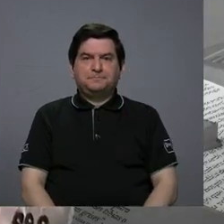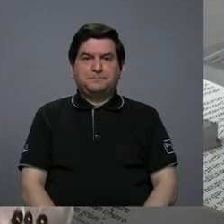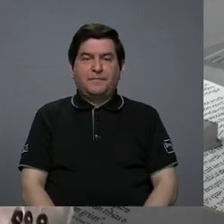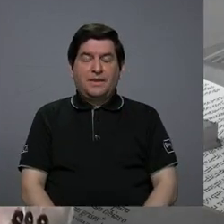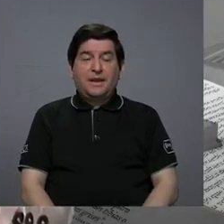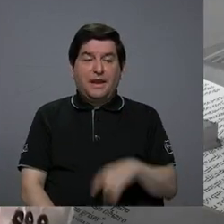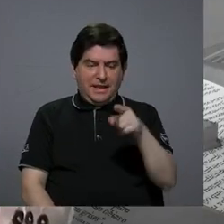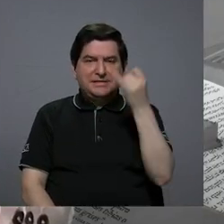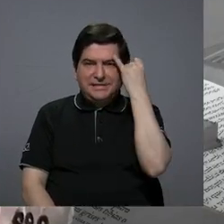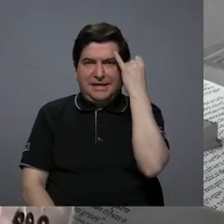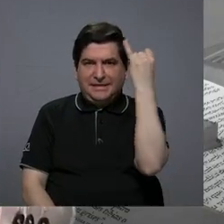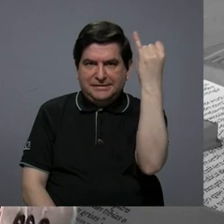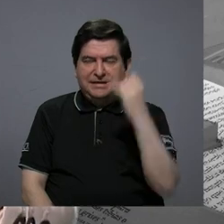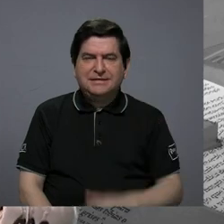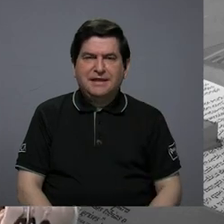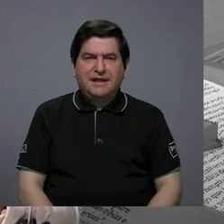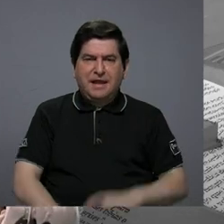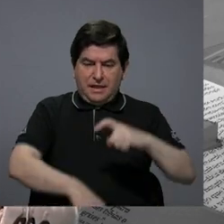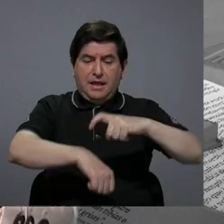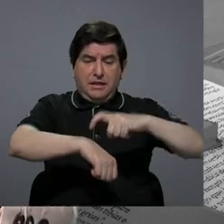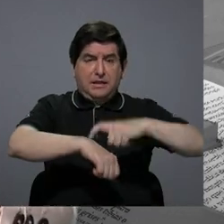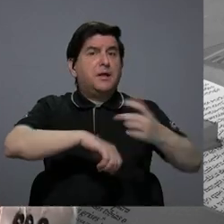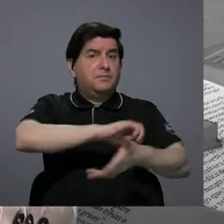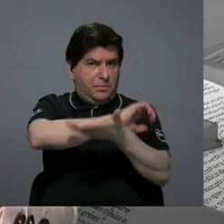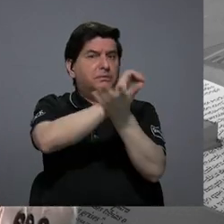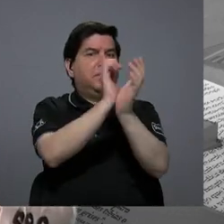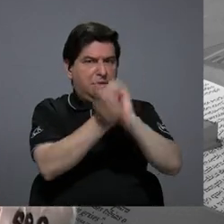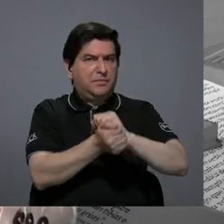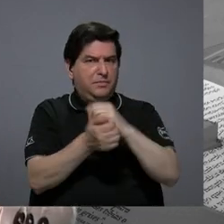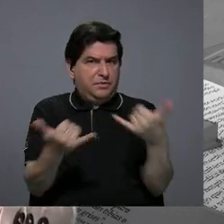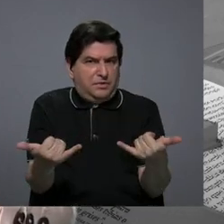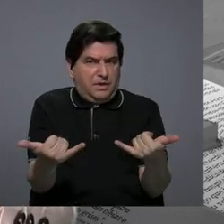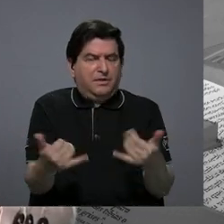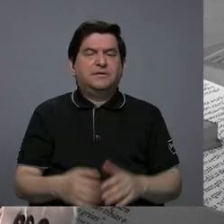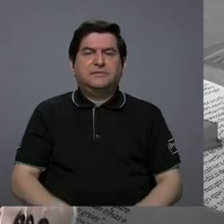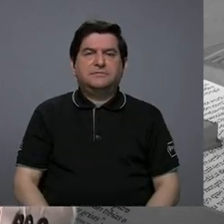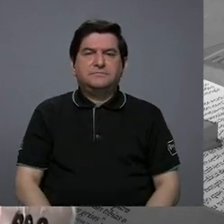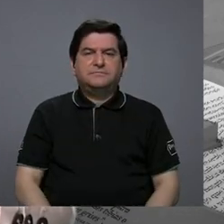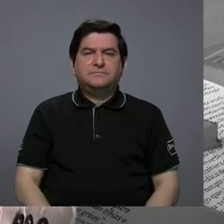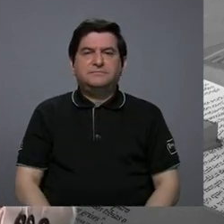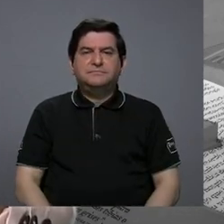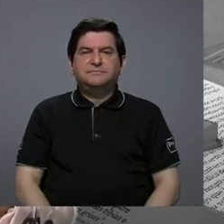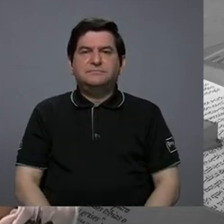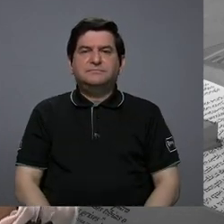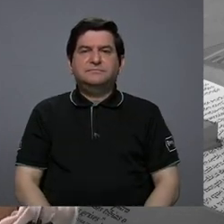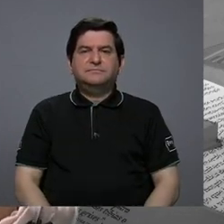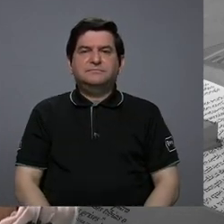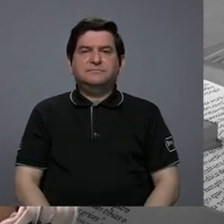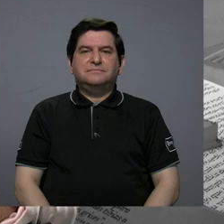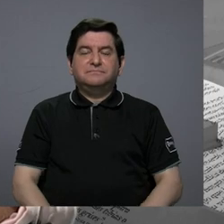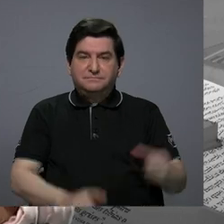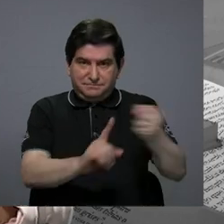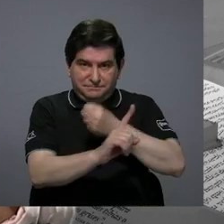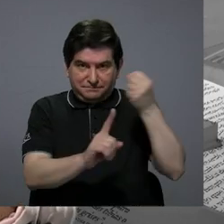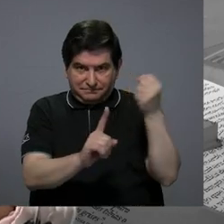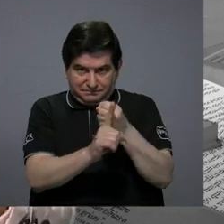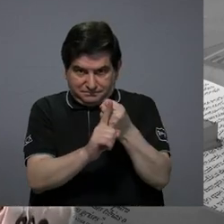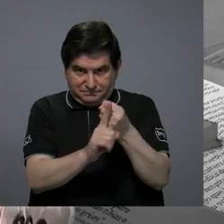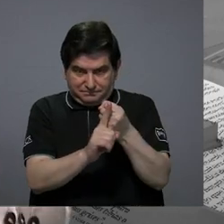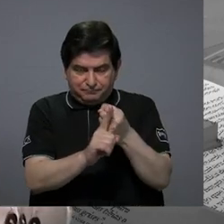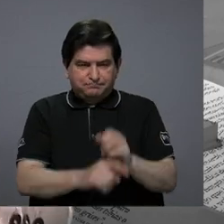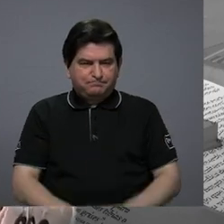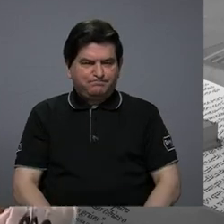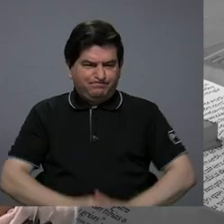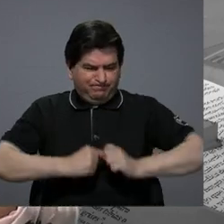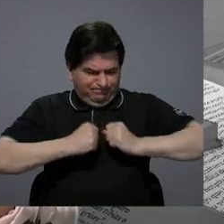ahí quería ir. O sea, los tiempos han cambiado. Los tiempos han cambiado. La violencia se